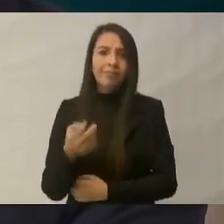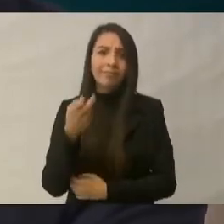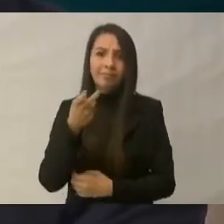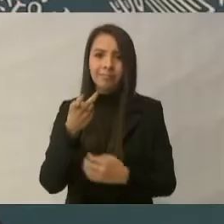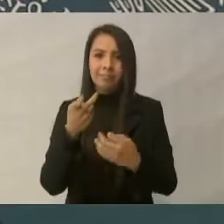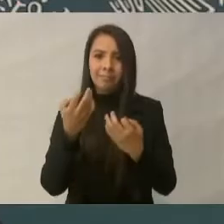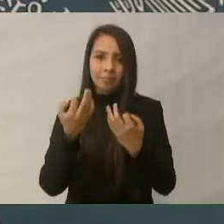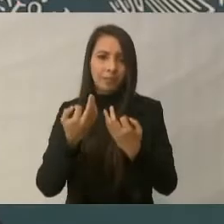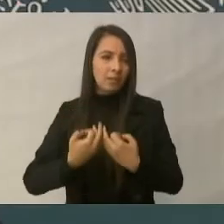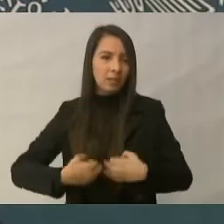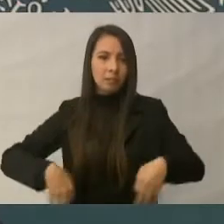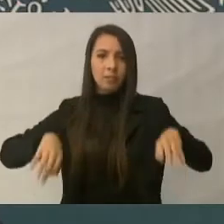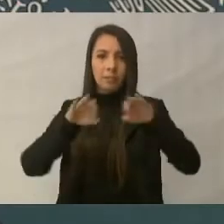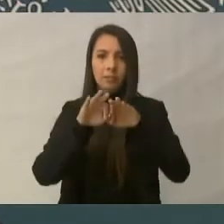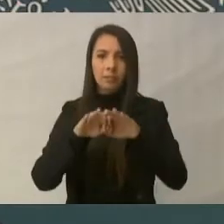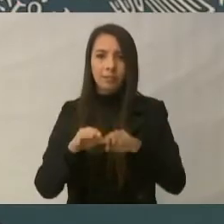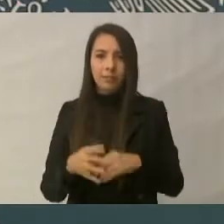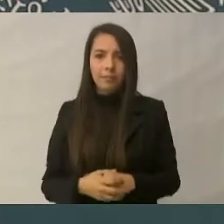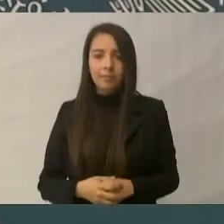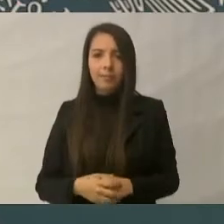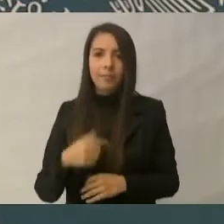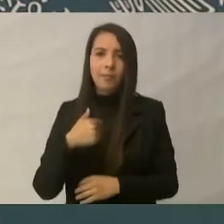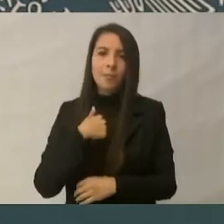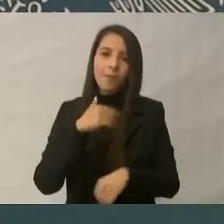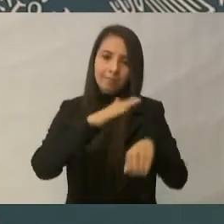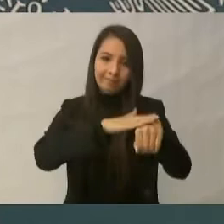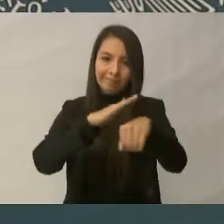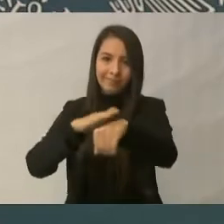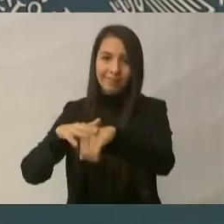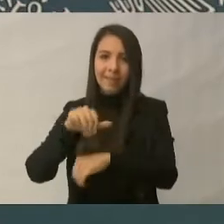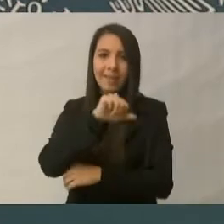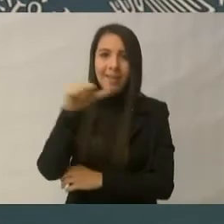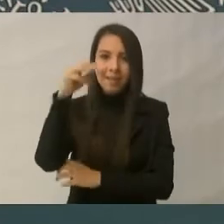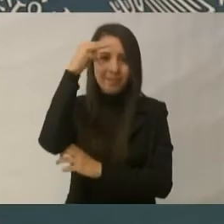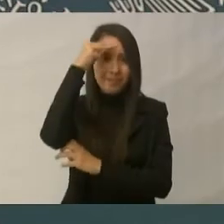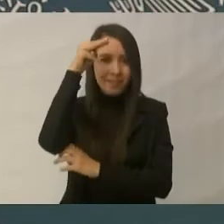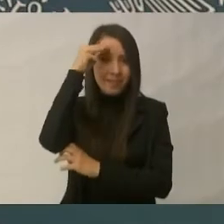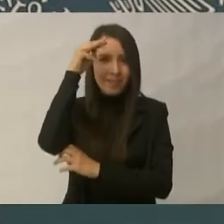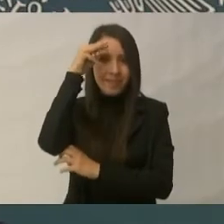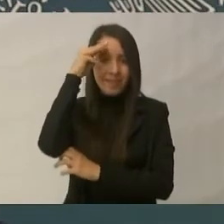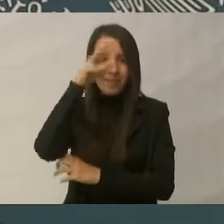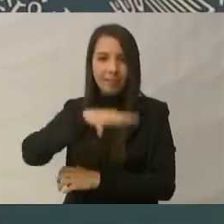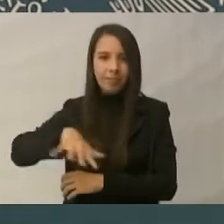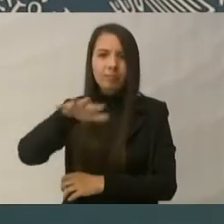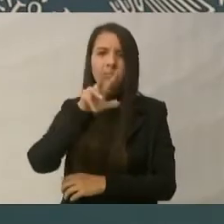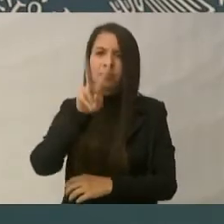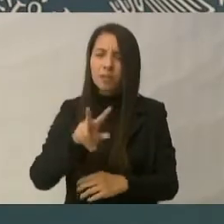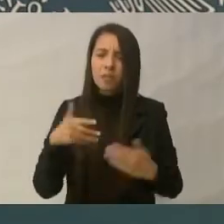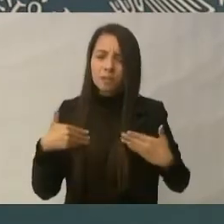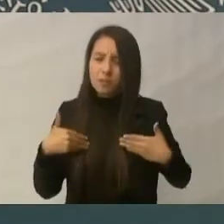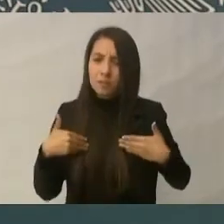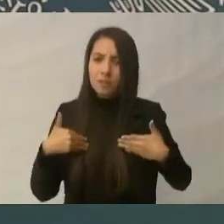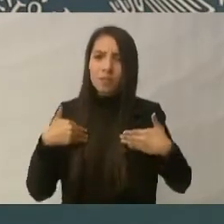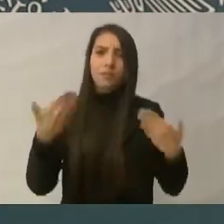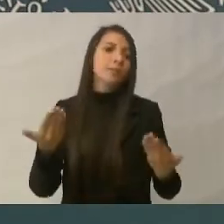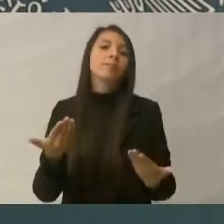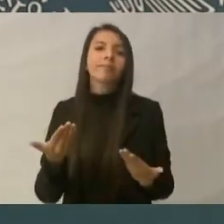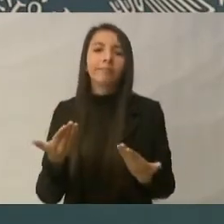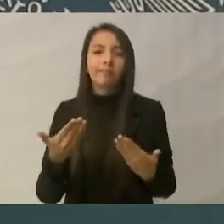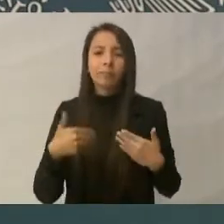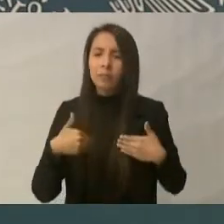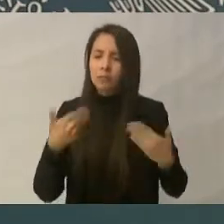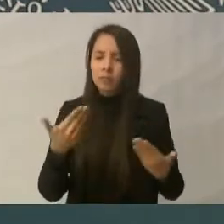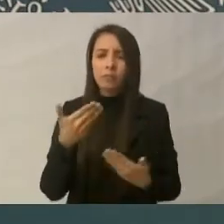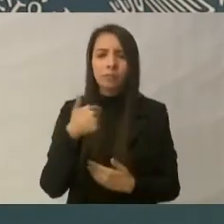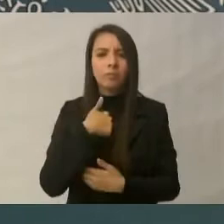que le digo a la gente de Mexicali que tenga la confianza que esa planta no se va